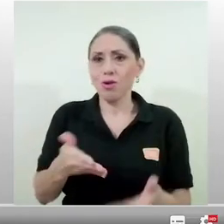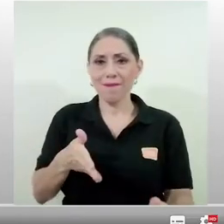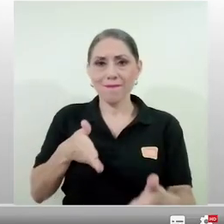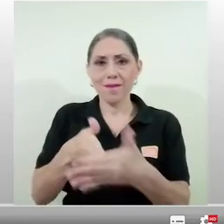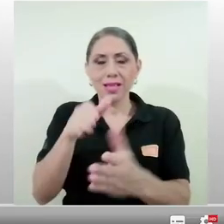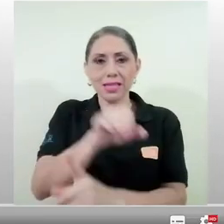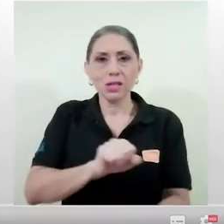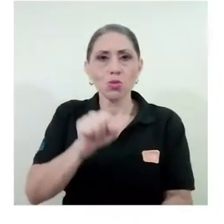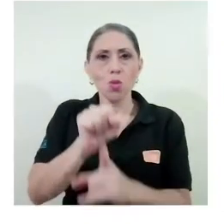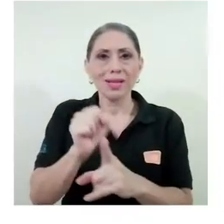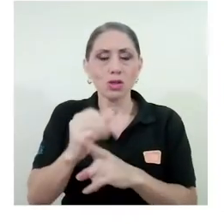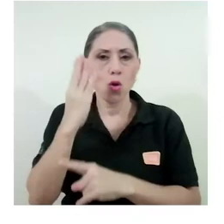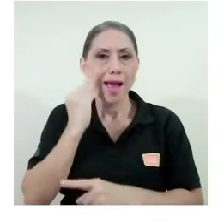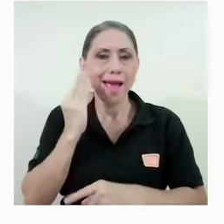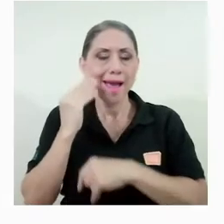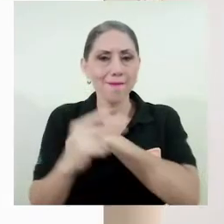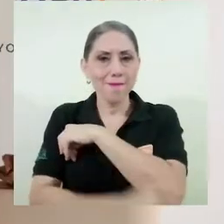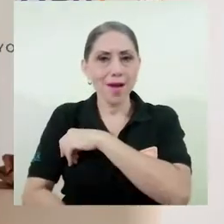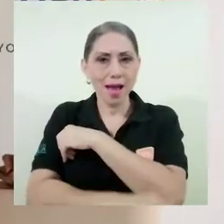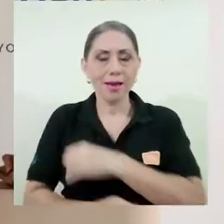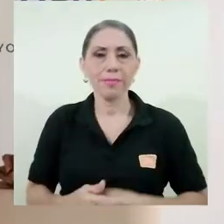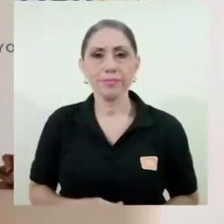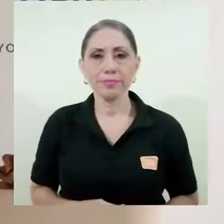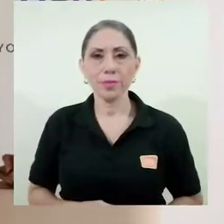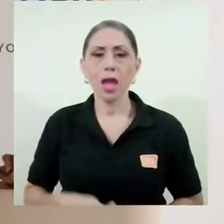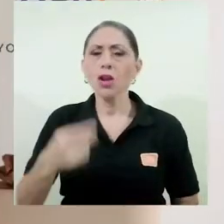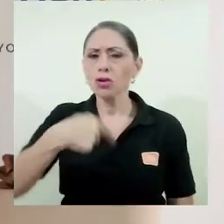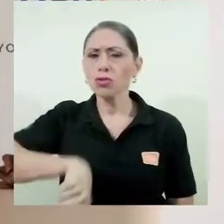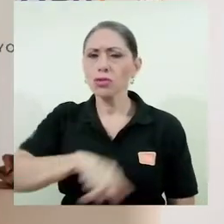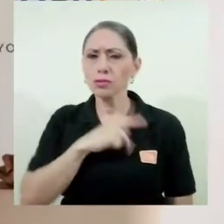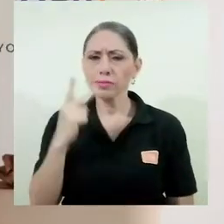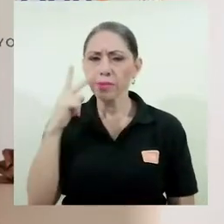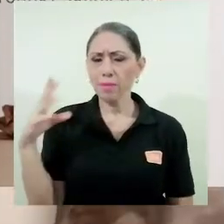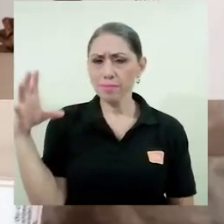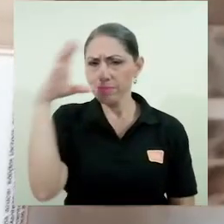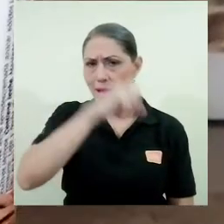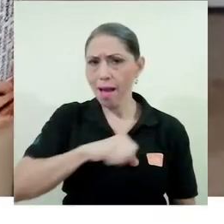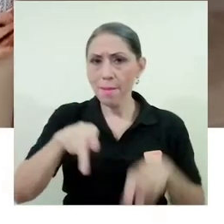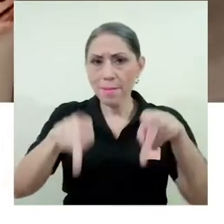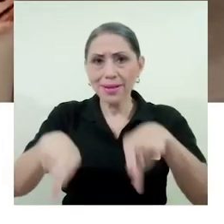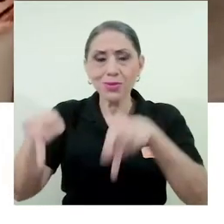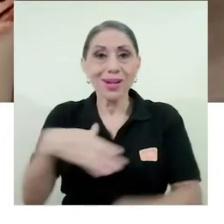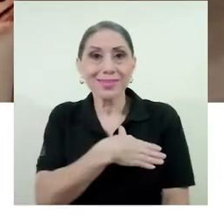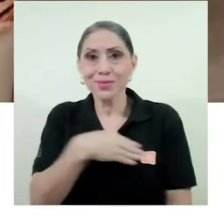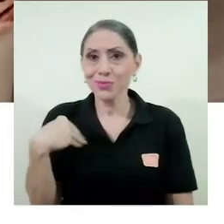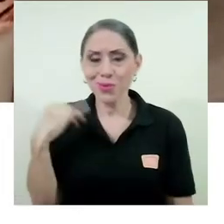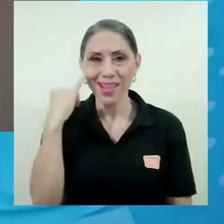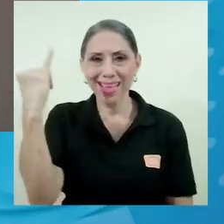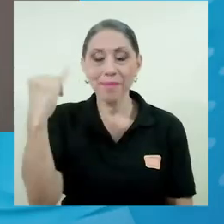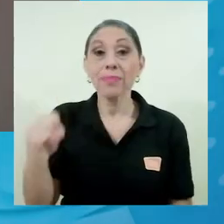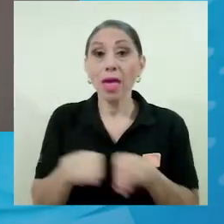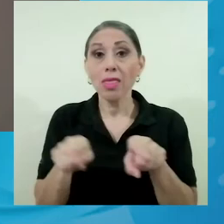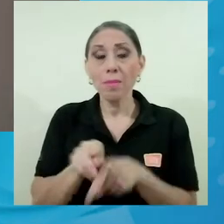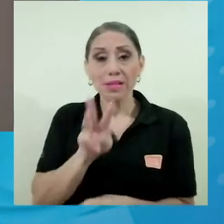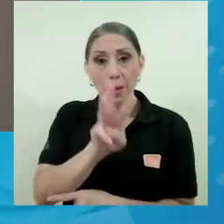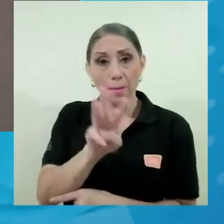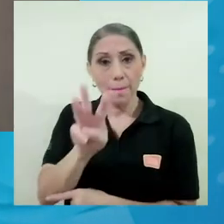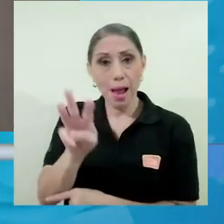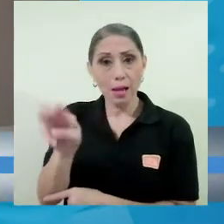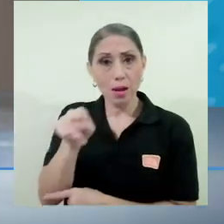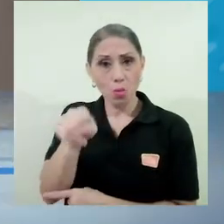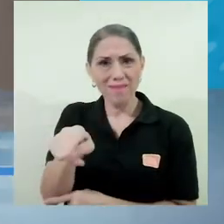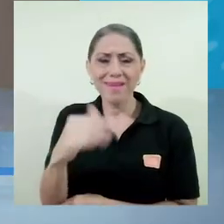por la situación que vive el país. Hemos visto que a las personas les gustó la idea, además de que la página web tiene muchísima